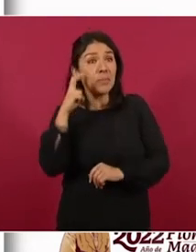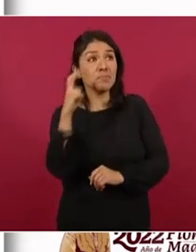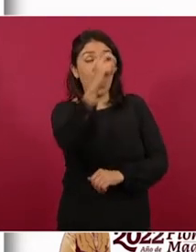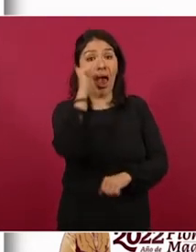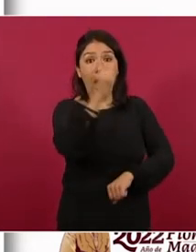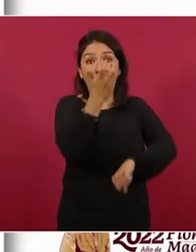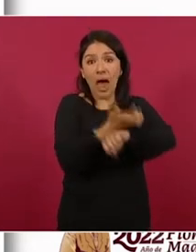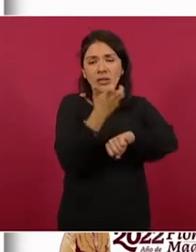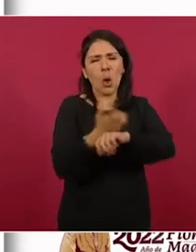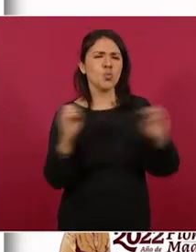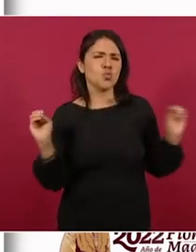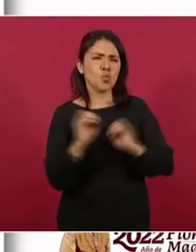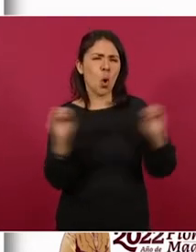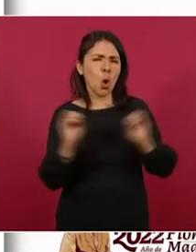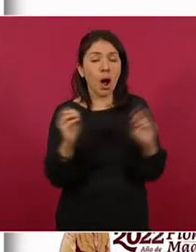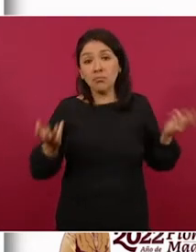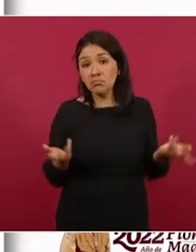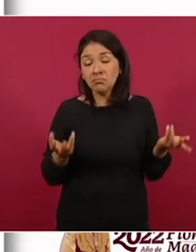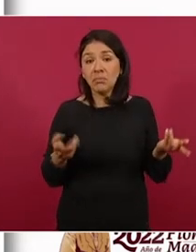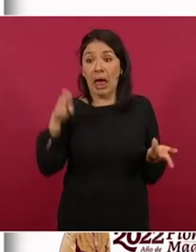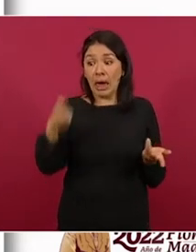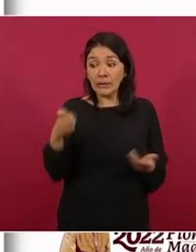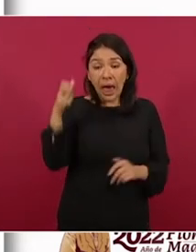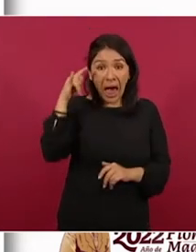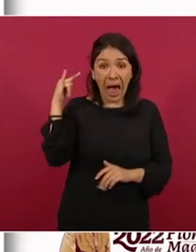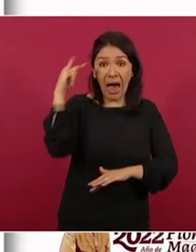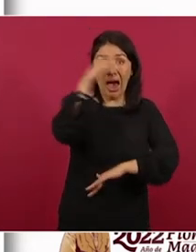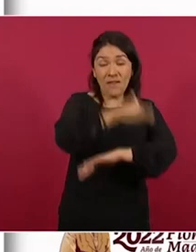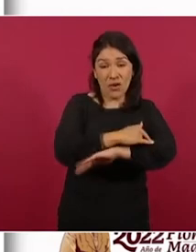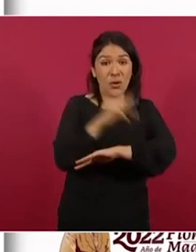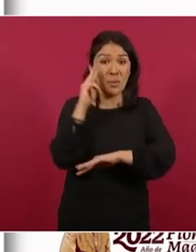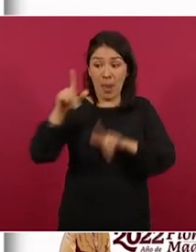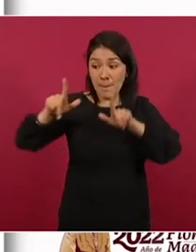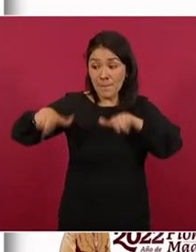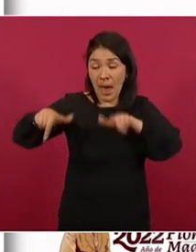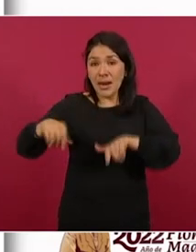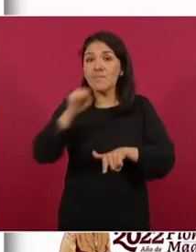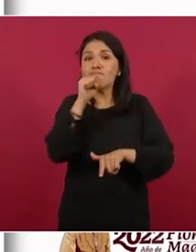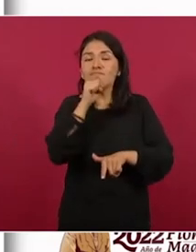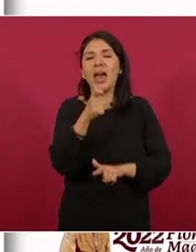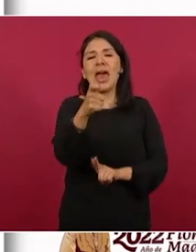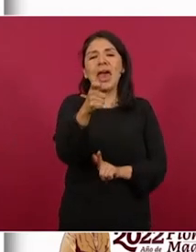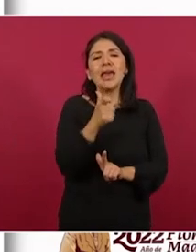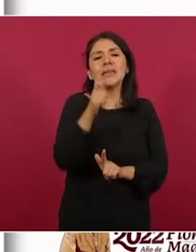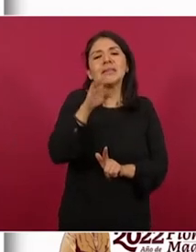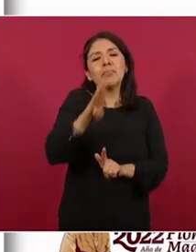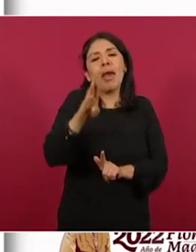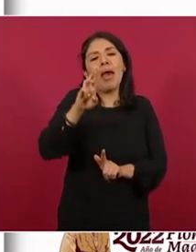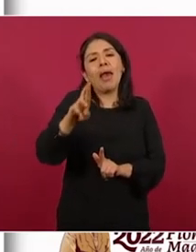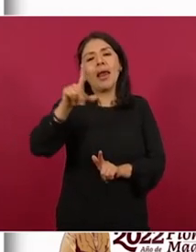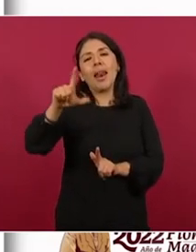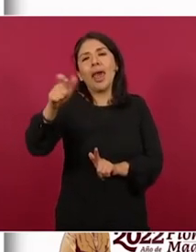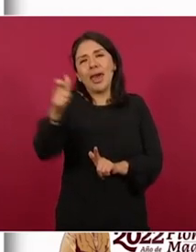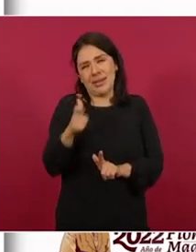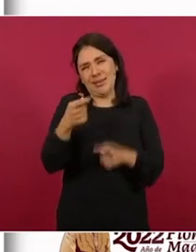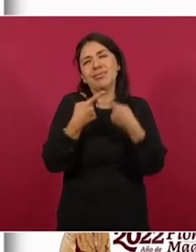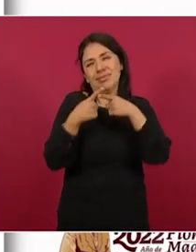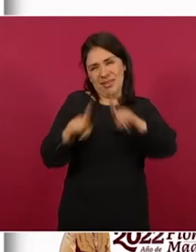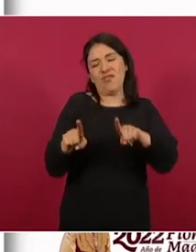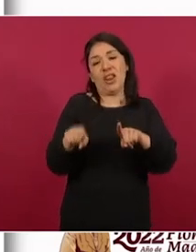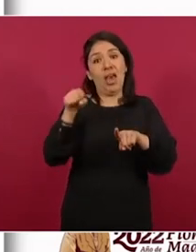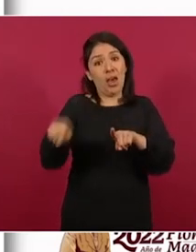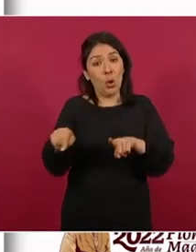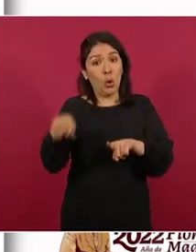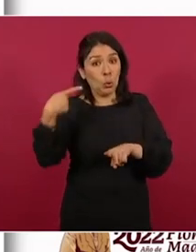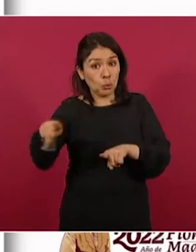extranjero Asegura que la aeronave que aparece en el portal con matrícula XBRLX no